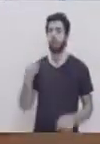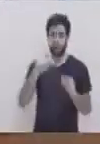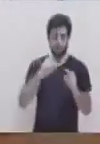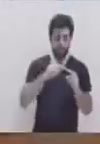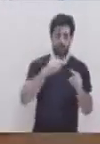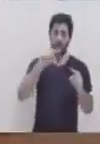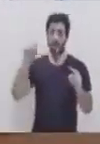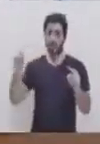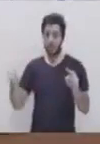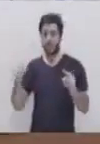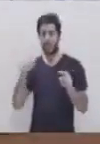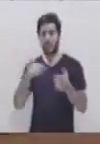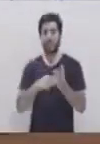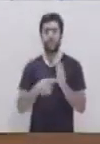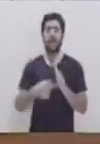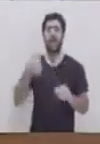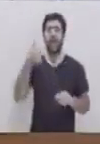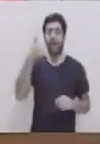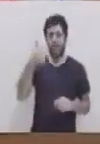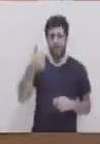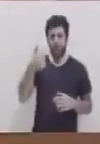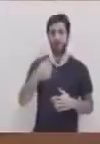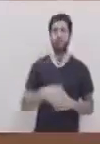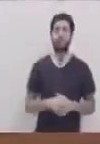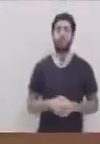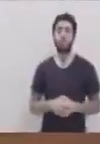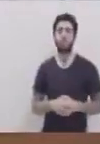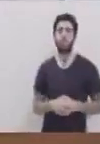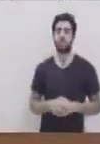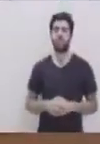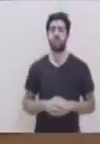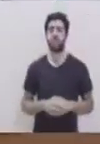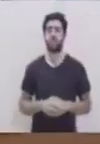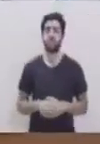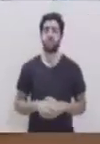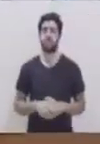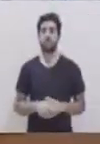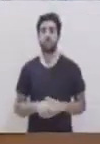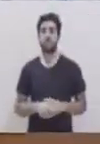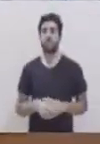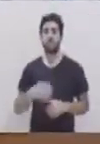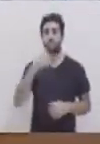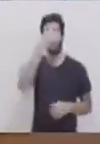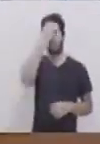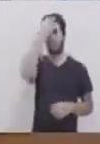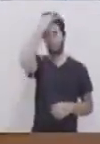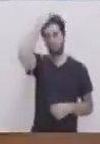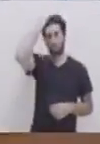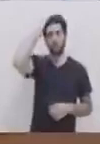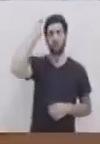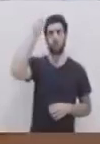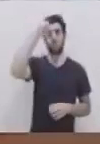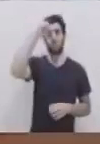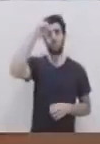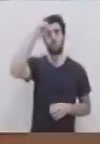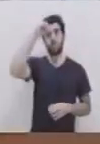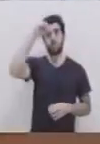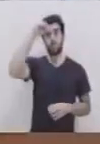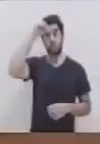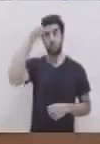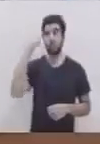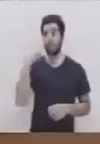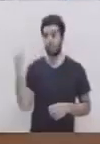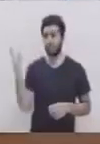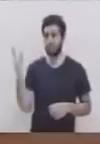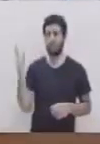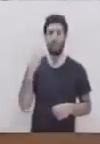Quiere decir que del centro hacia el otro vértice tendríamos dos A. Esas dos